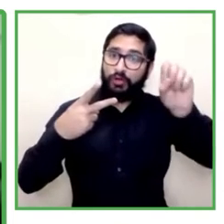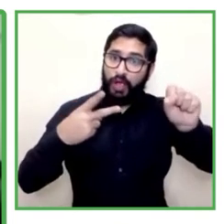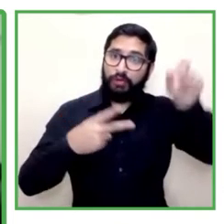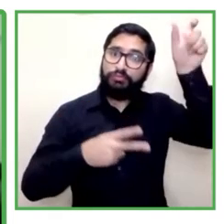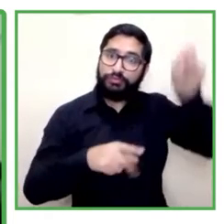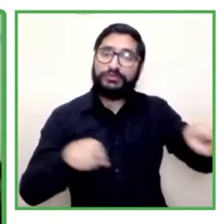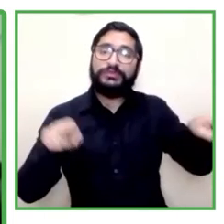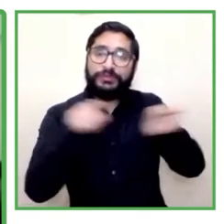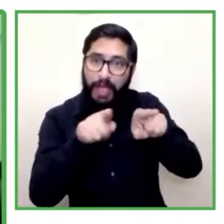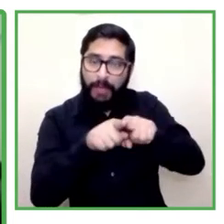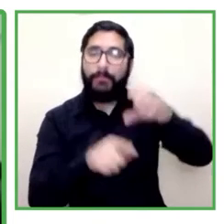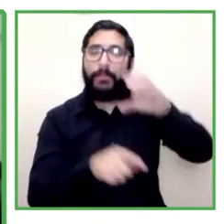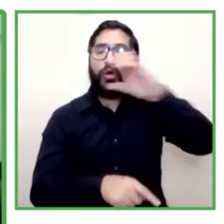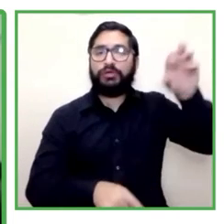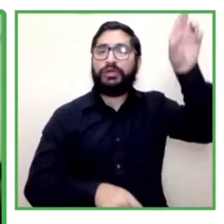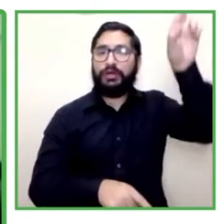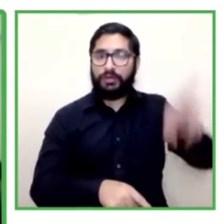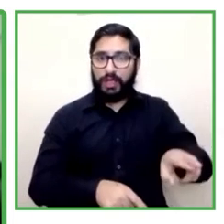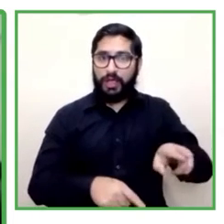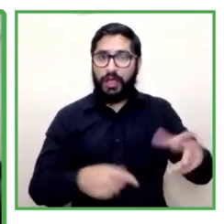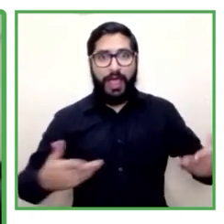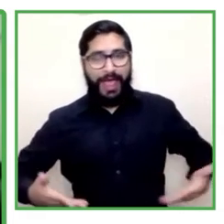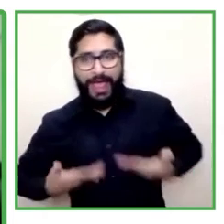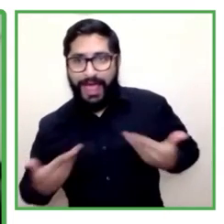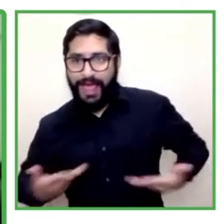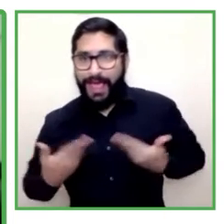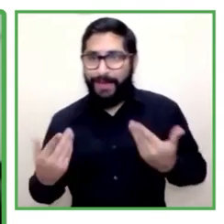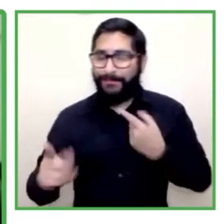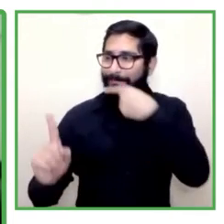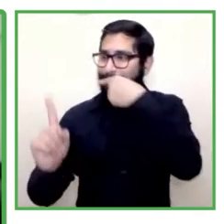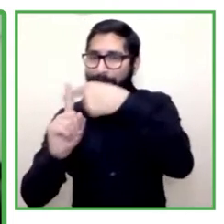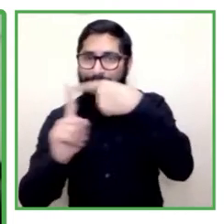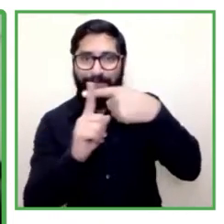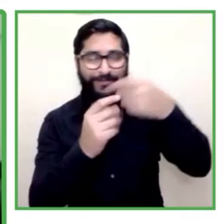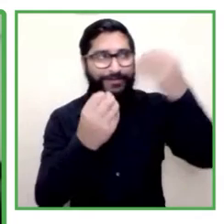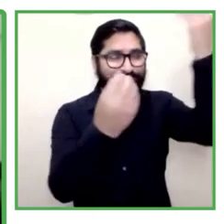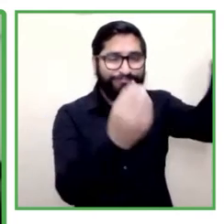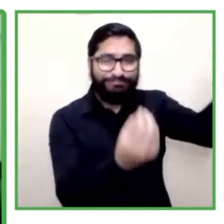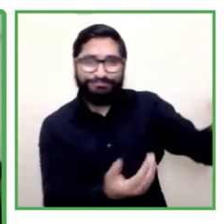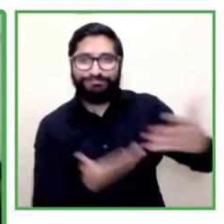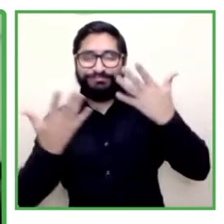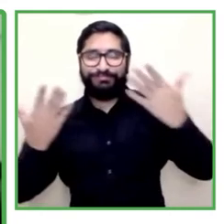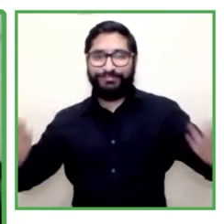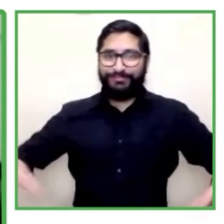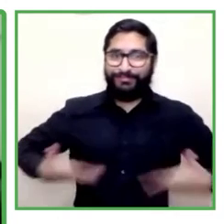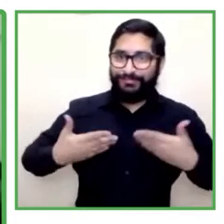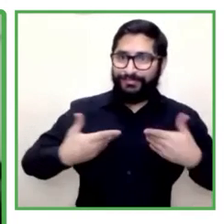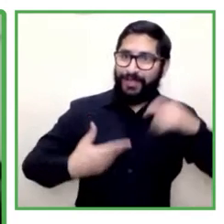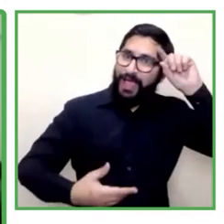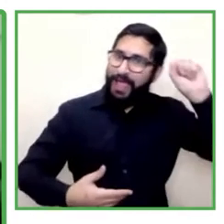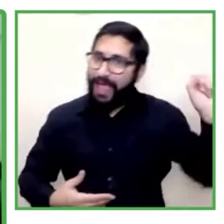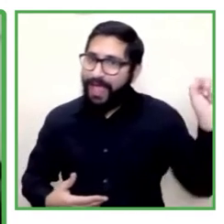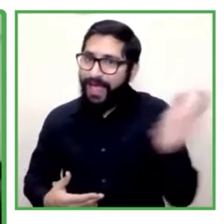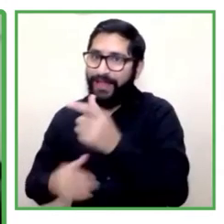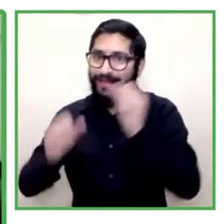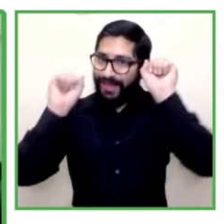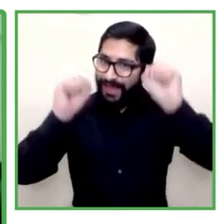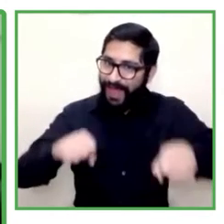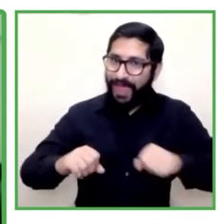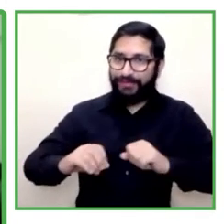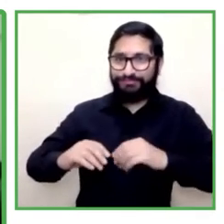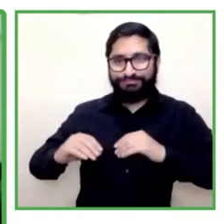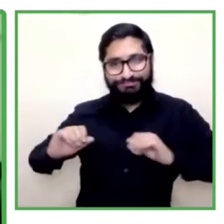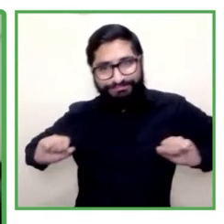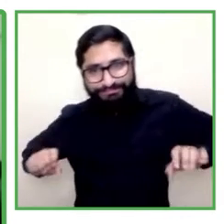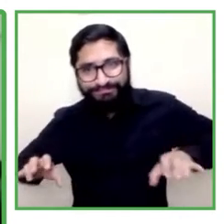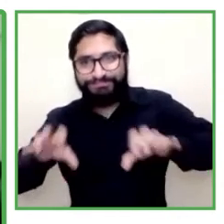inclusión y para lo que todos nosotros en OIT realizamos. Así que, muy bienvenidos y muy buenas tardes. Adelante.